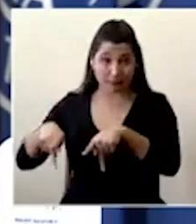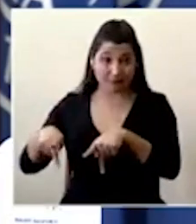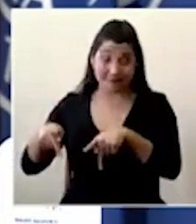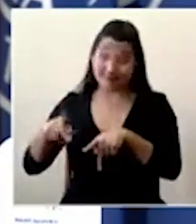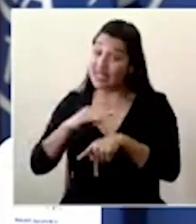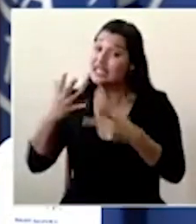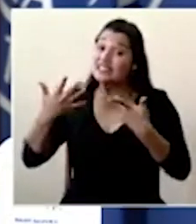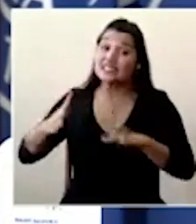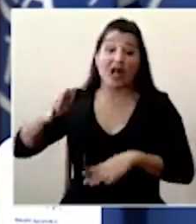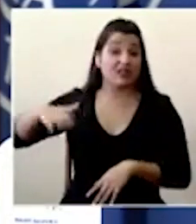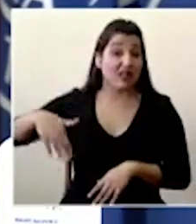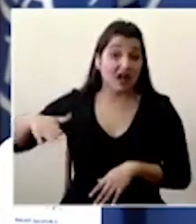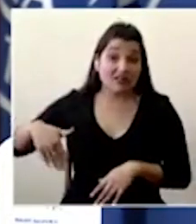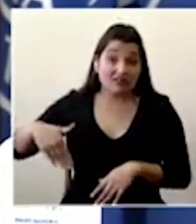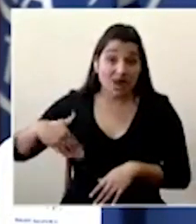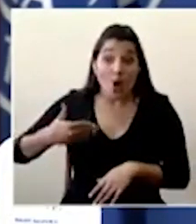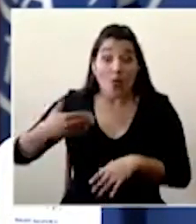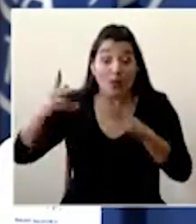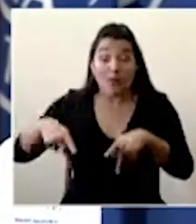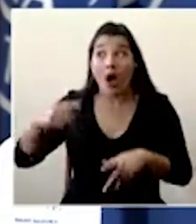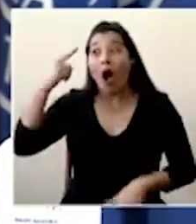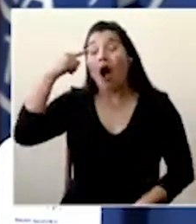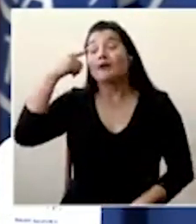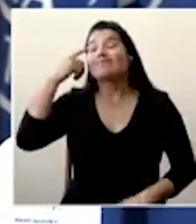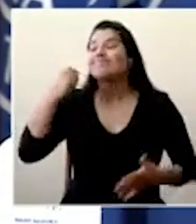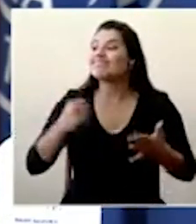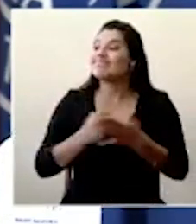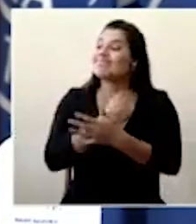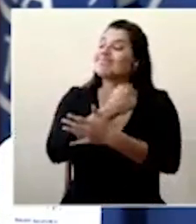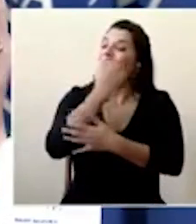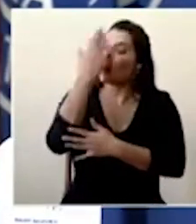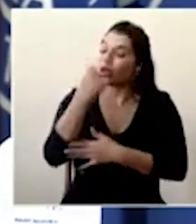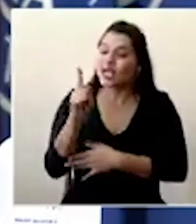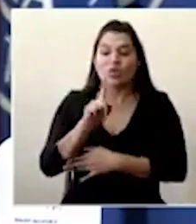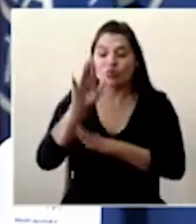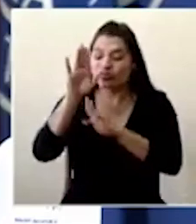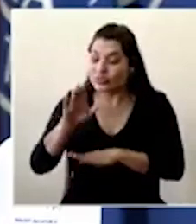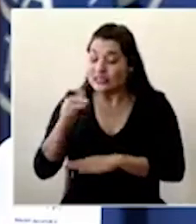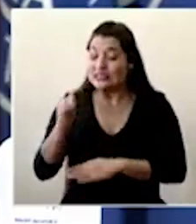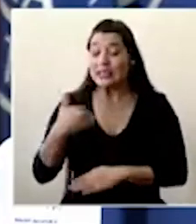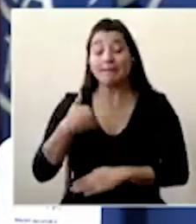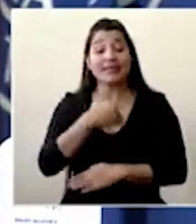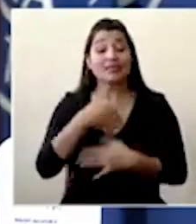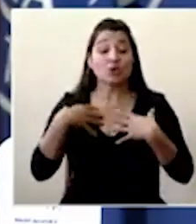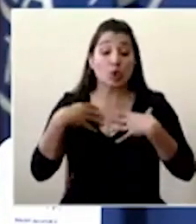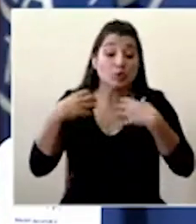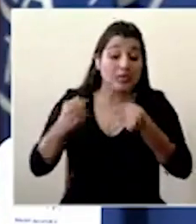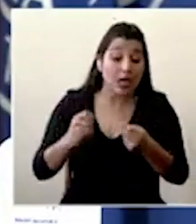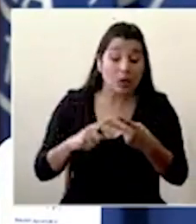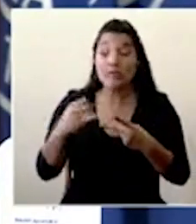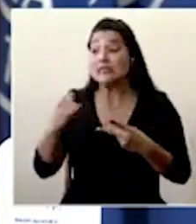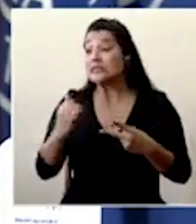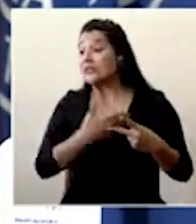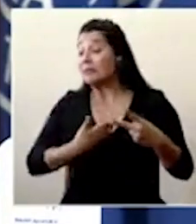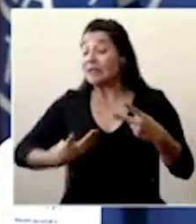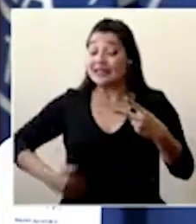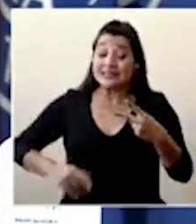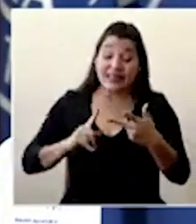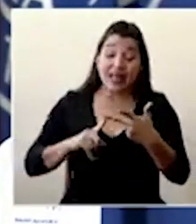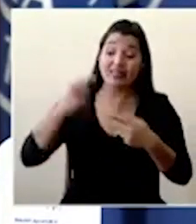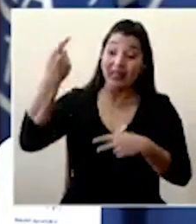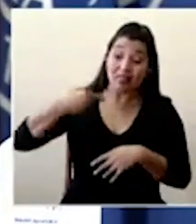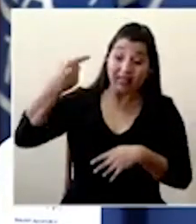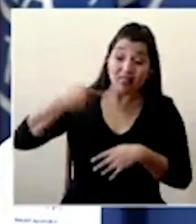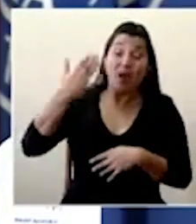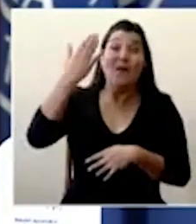ser muy tarde cuando ya la gente diga uy por qué si el ministro si de salud o el presidente o el gobierno nos llamó la